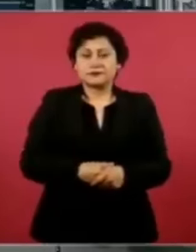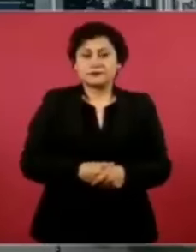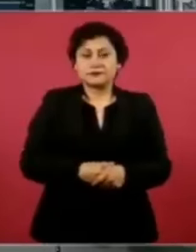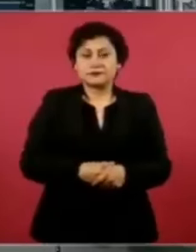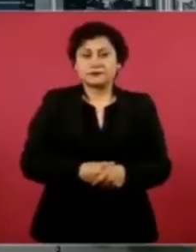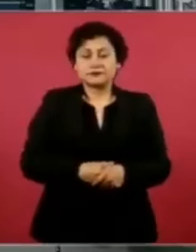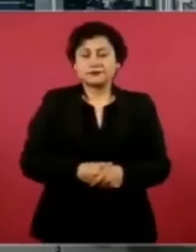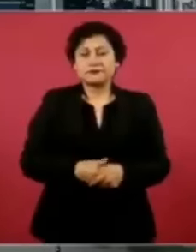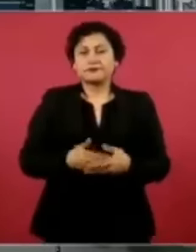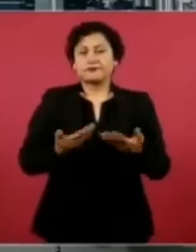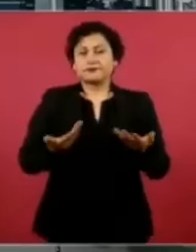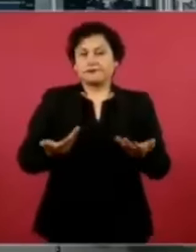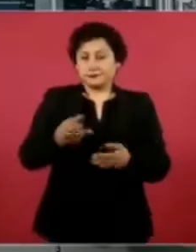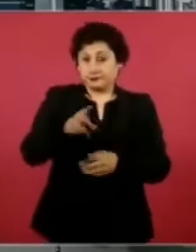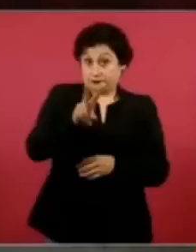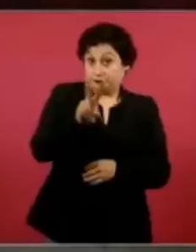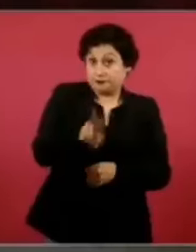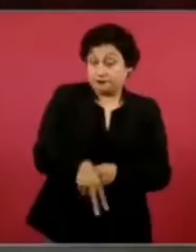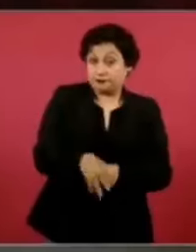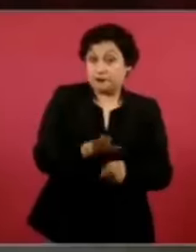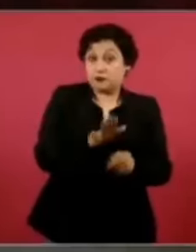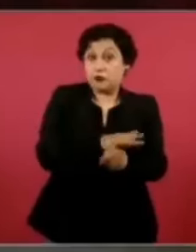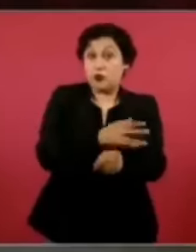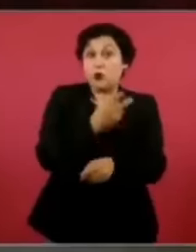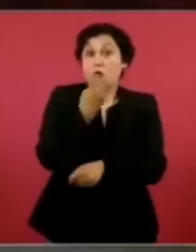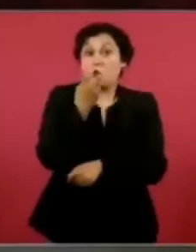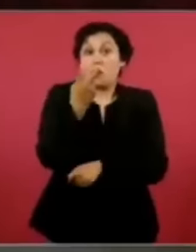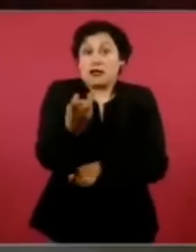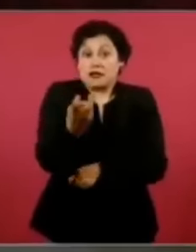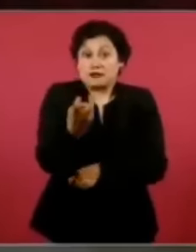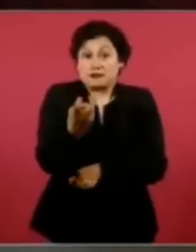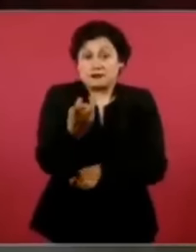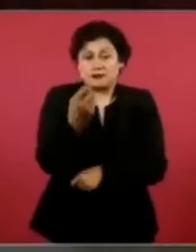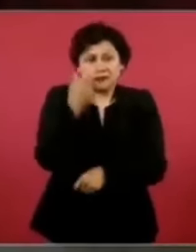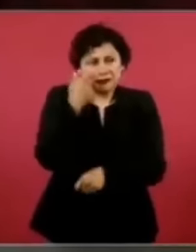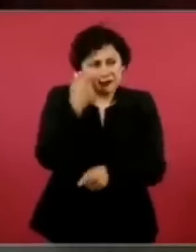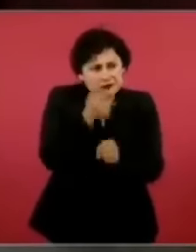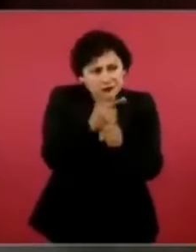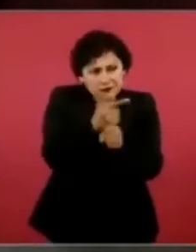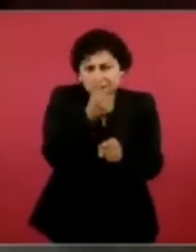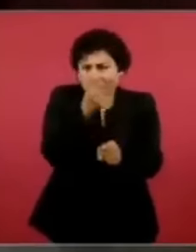¿cómo no vamos a reformar el Poder Judicial?